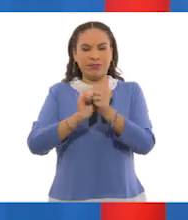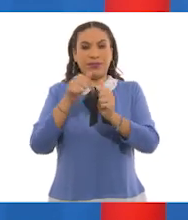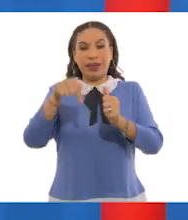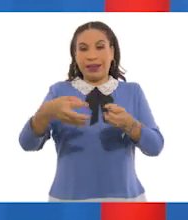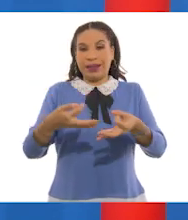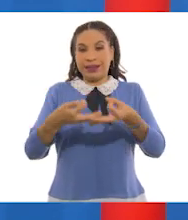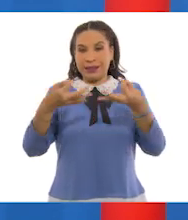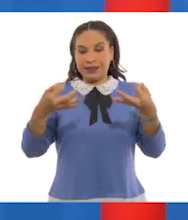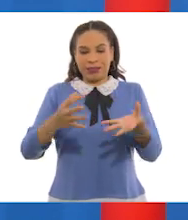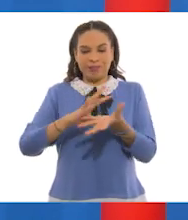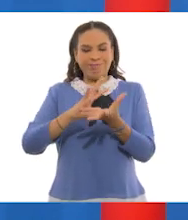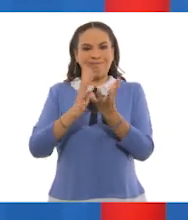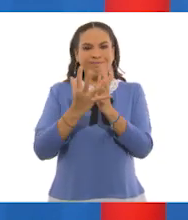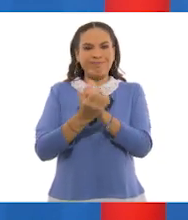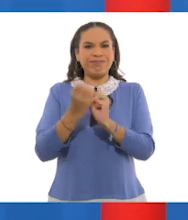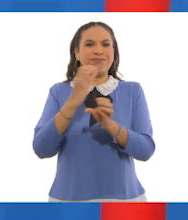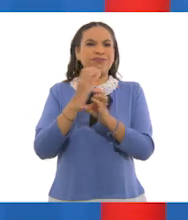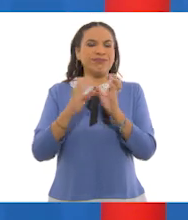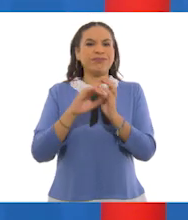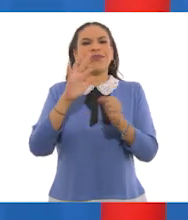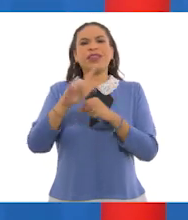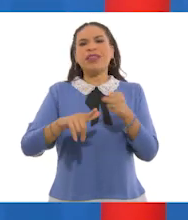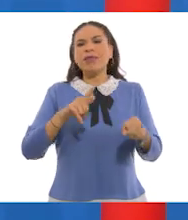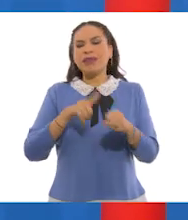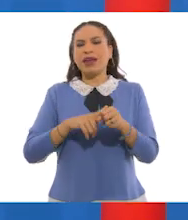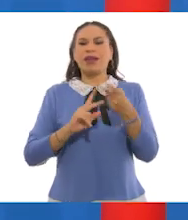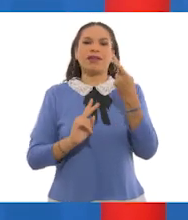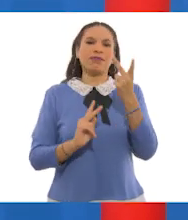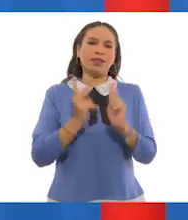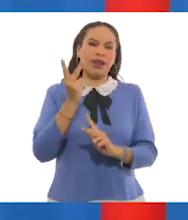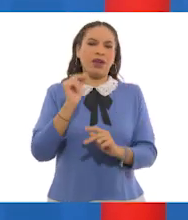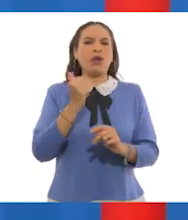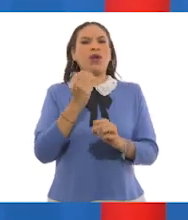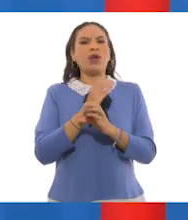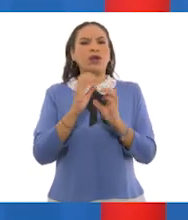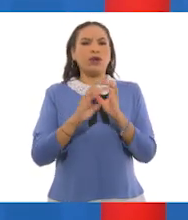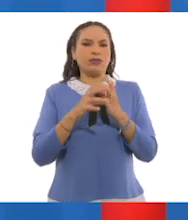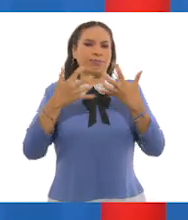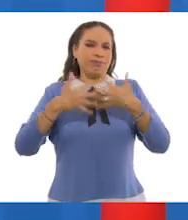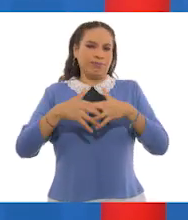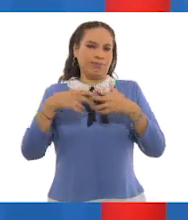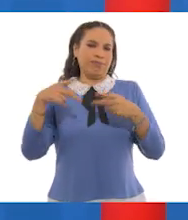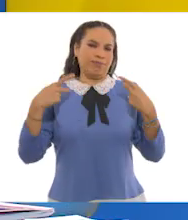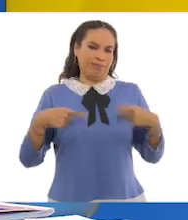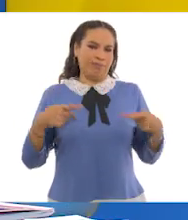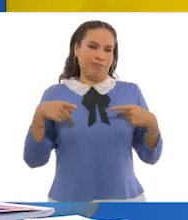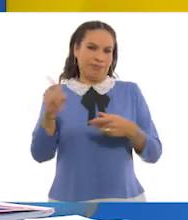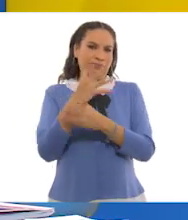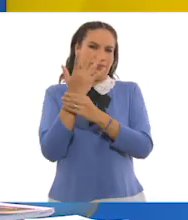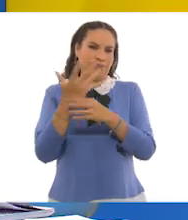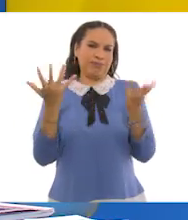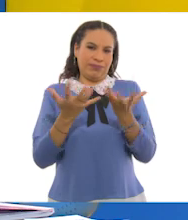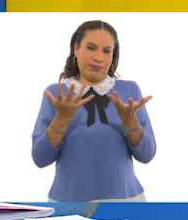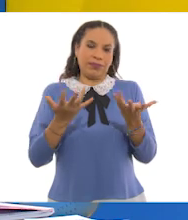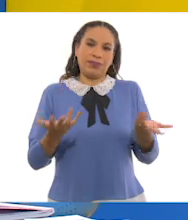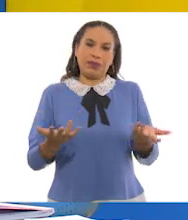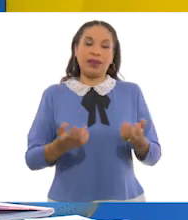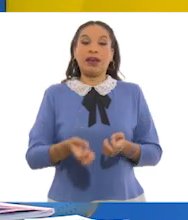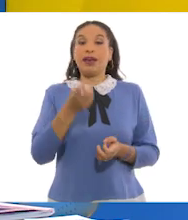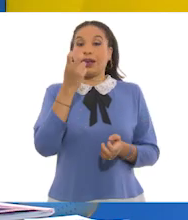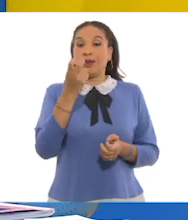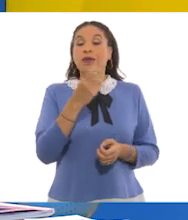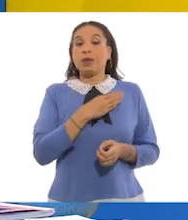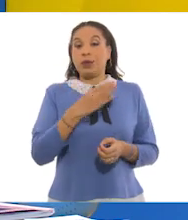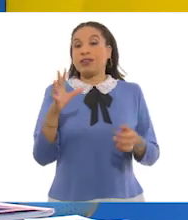suelo o la descomposición de restos de animales, plantas o algún objeto fabricado por los seres humanos. Esa es una